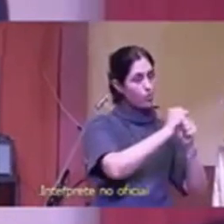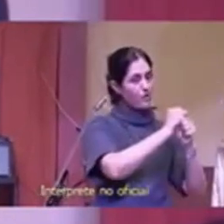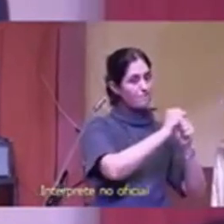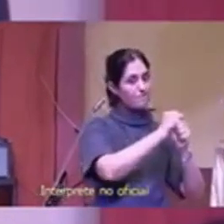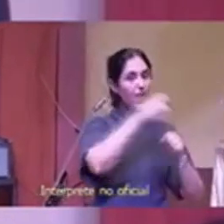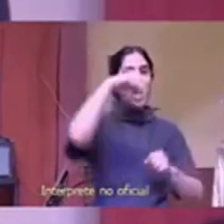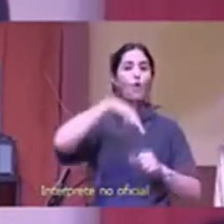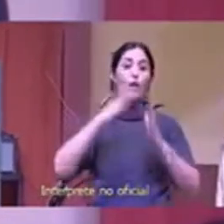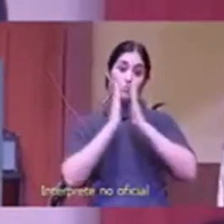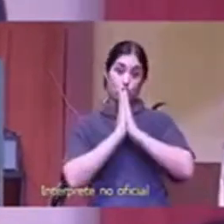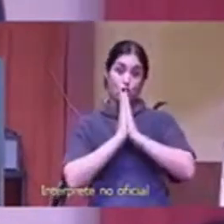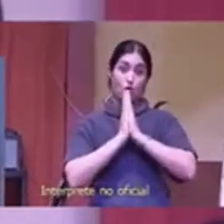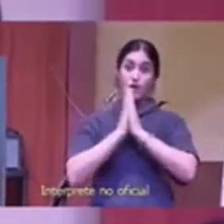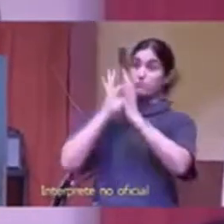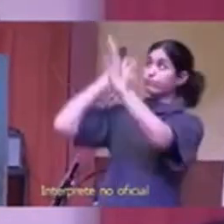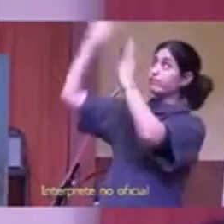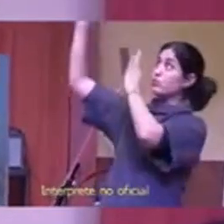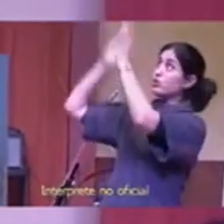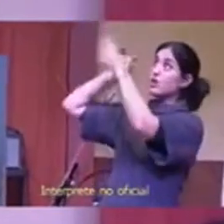padre